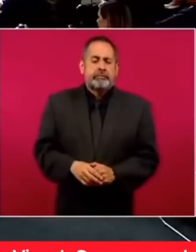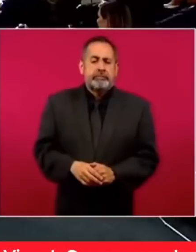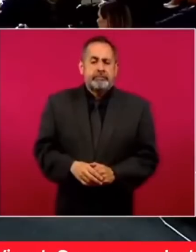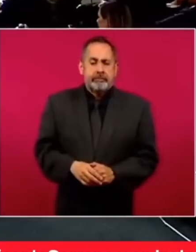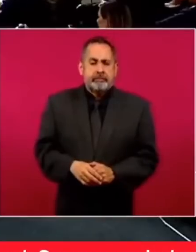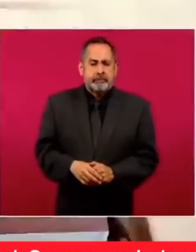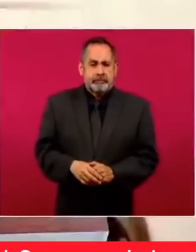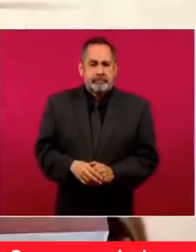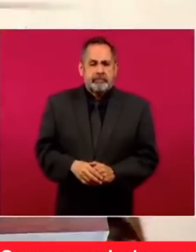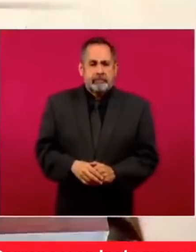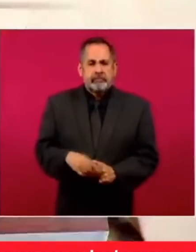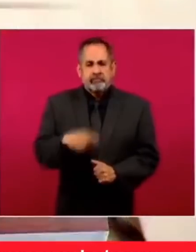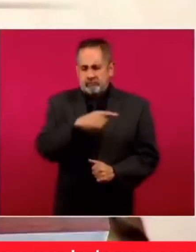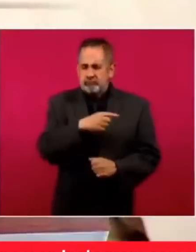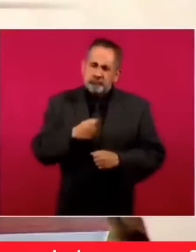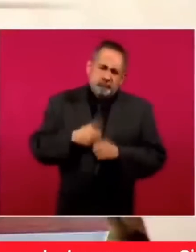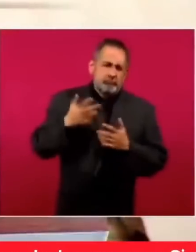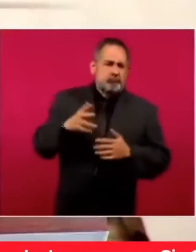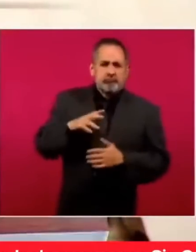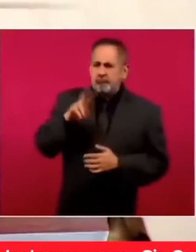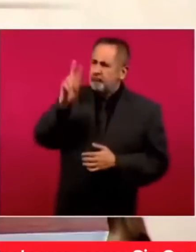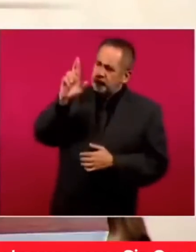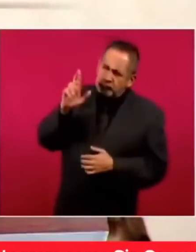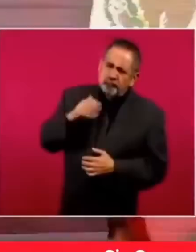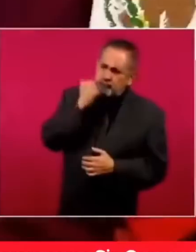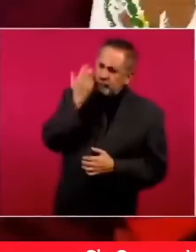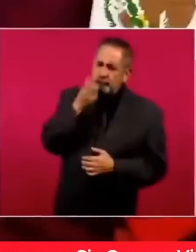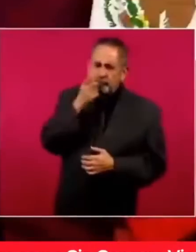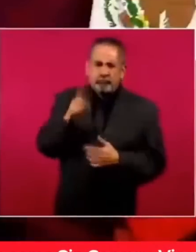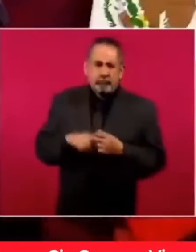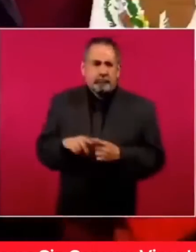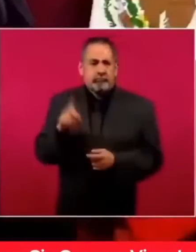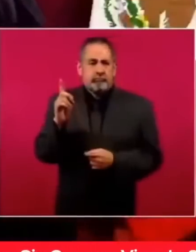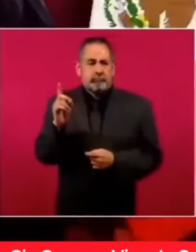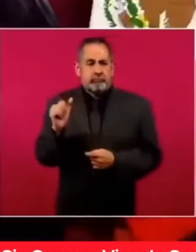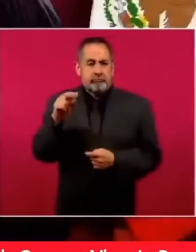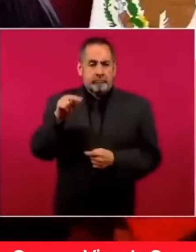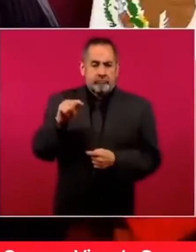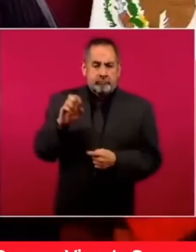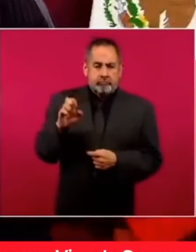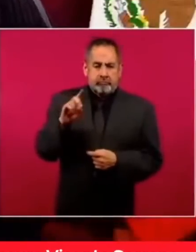él sí ya expresó que quería, Ante Delgado no sé si